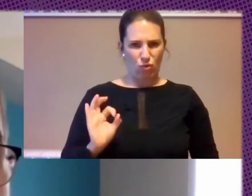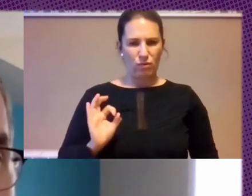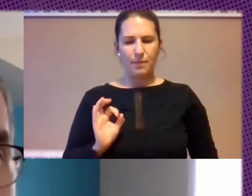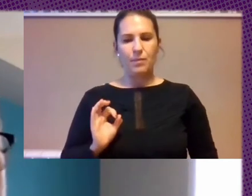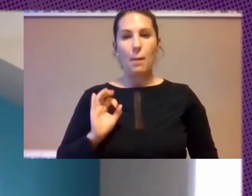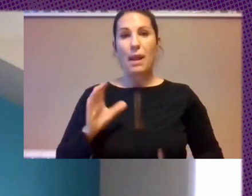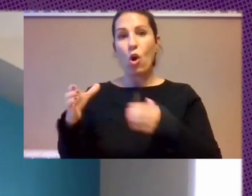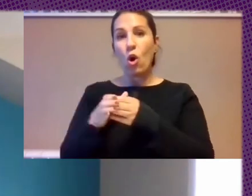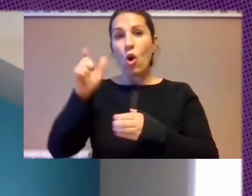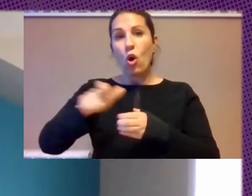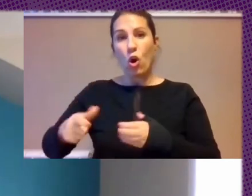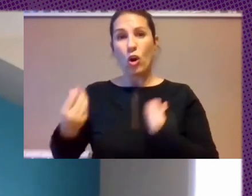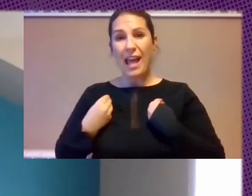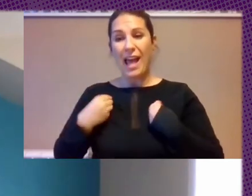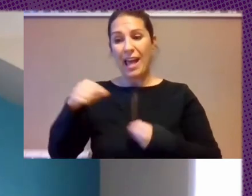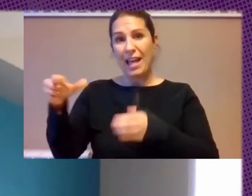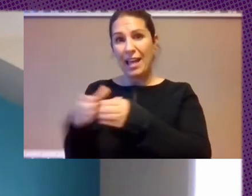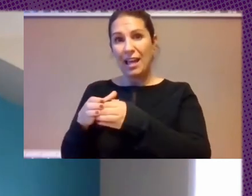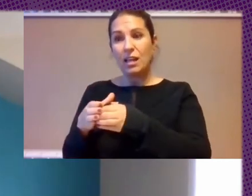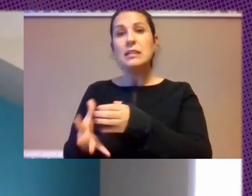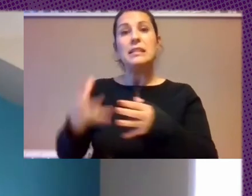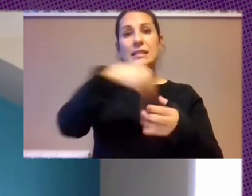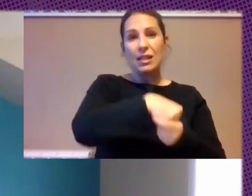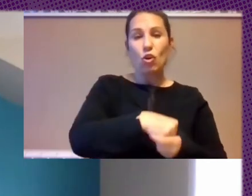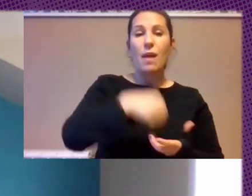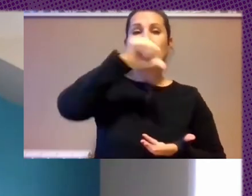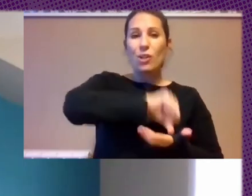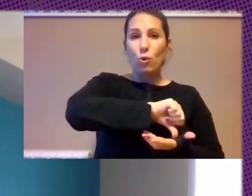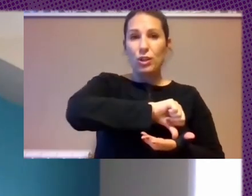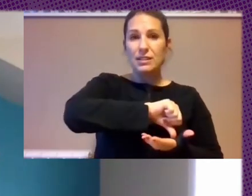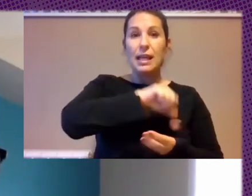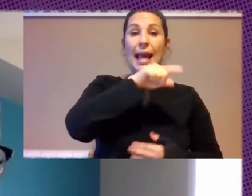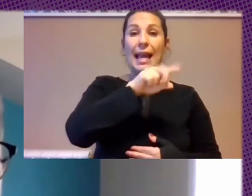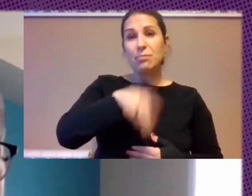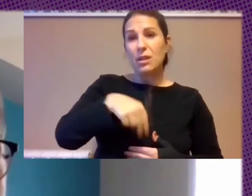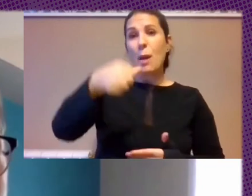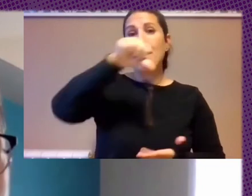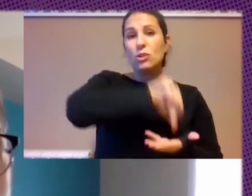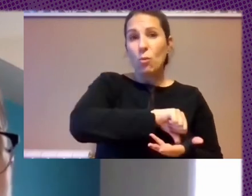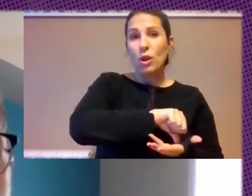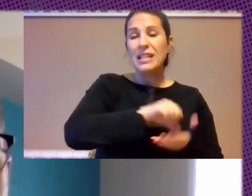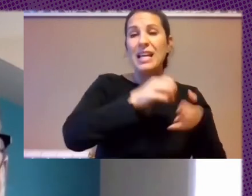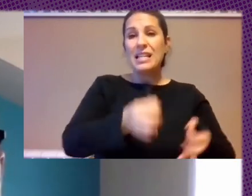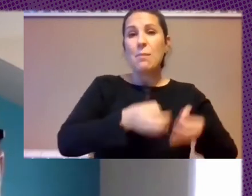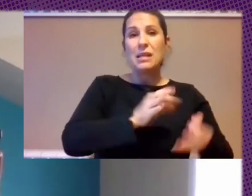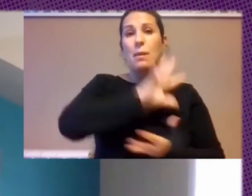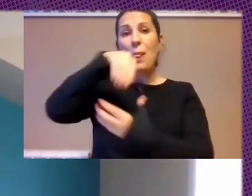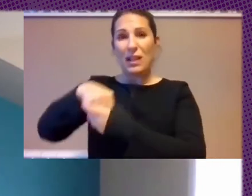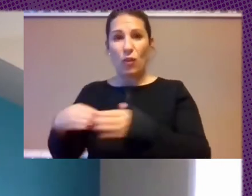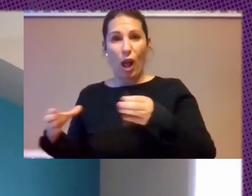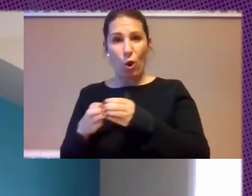Existió Dentro De La Metrópolis Y La Metrópolis Existió Siempre Dentro De La Colonia